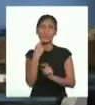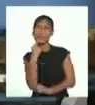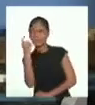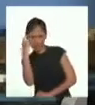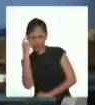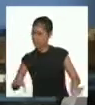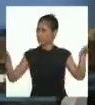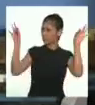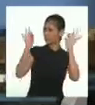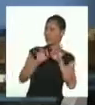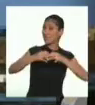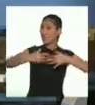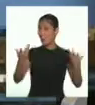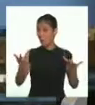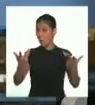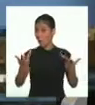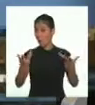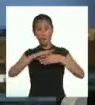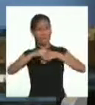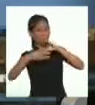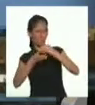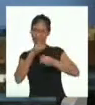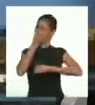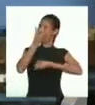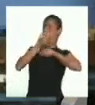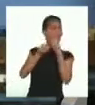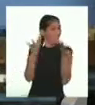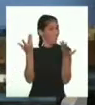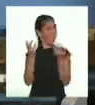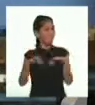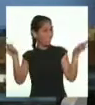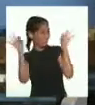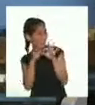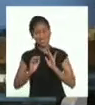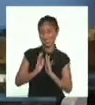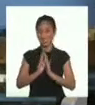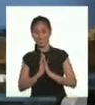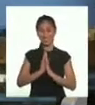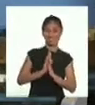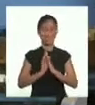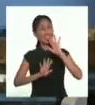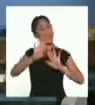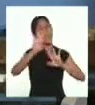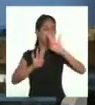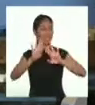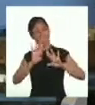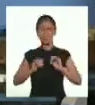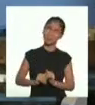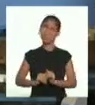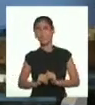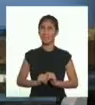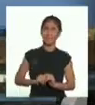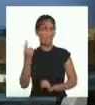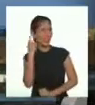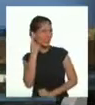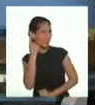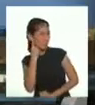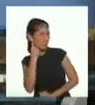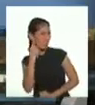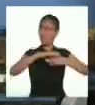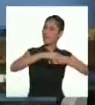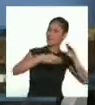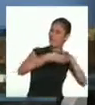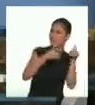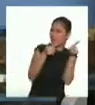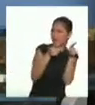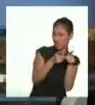considero que es importante cómo las narramos. Hay veces que he escuchado